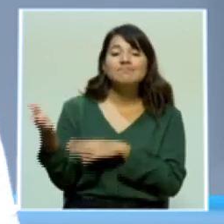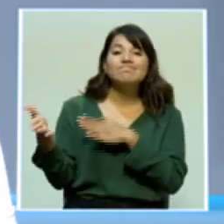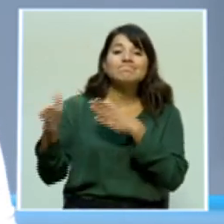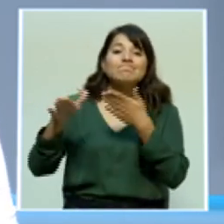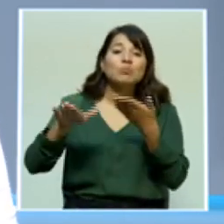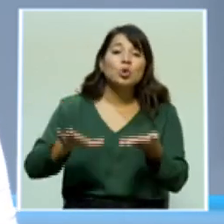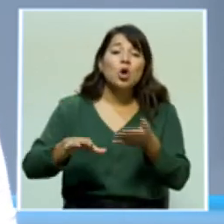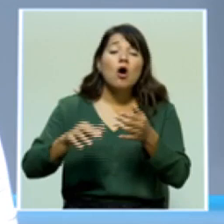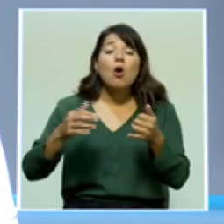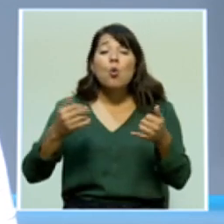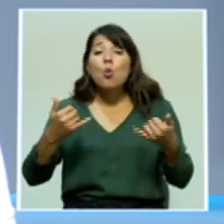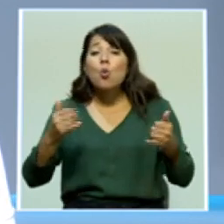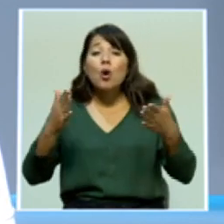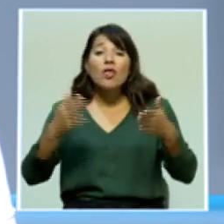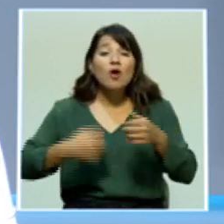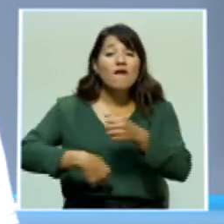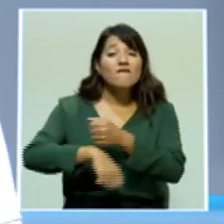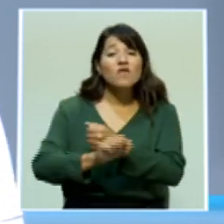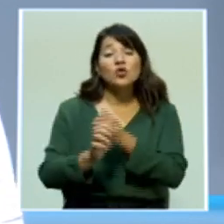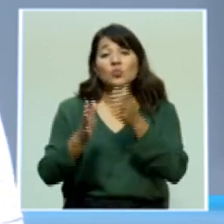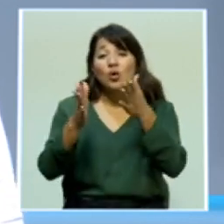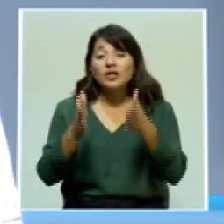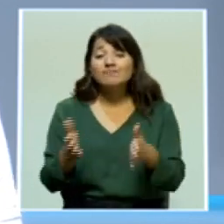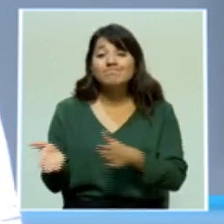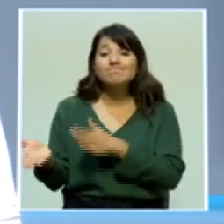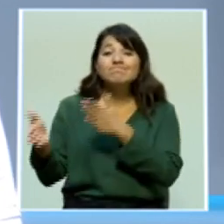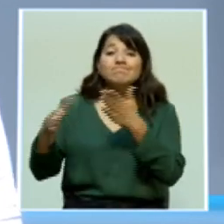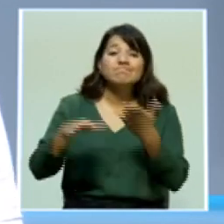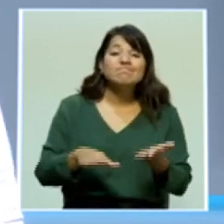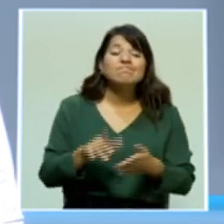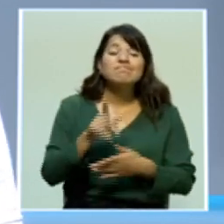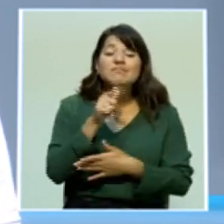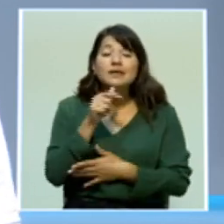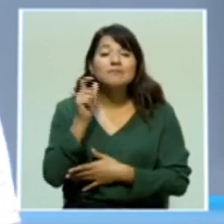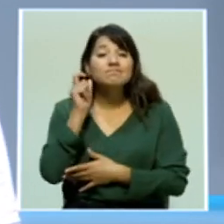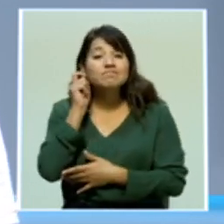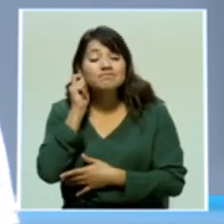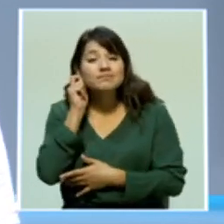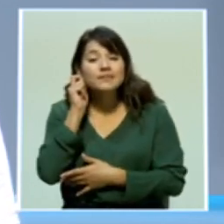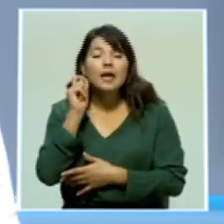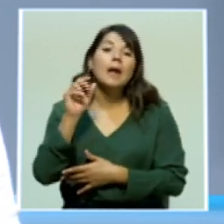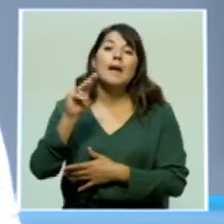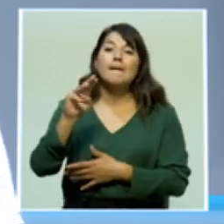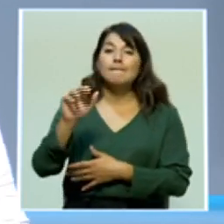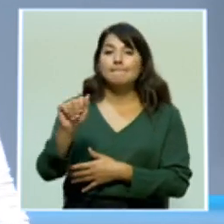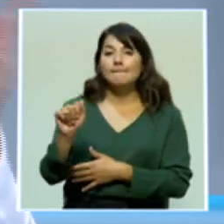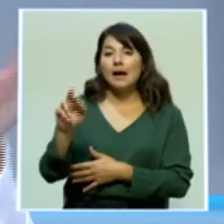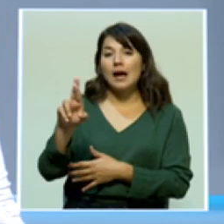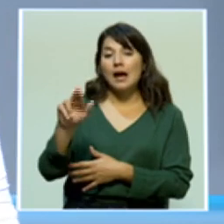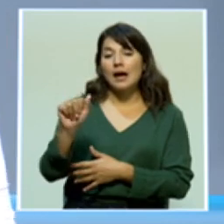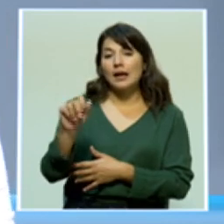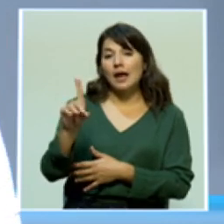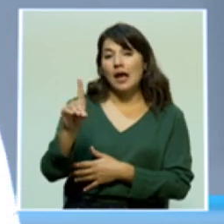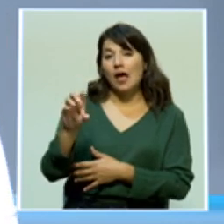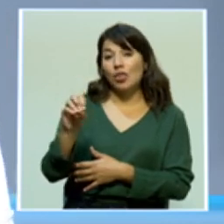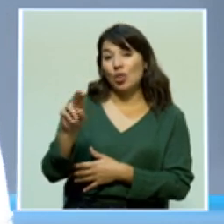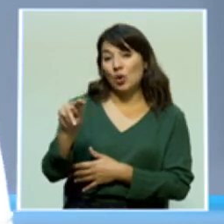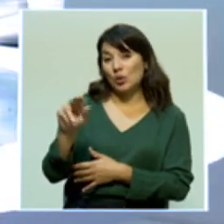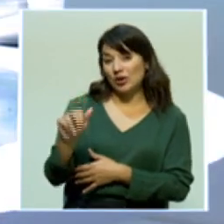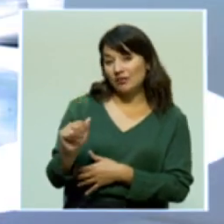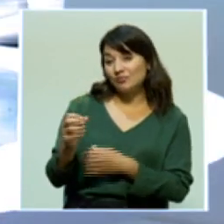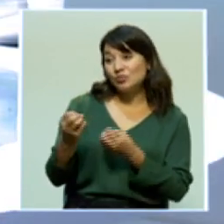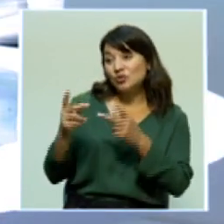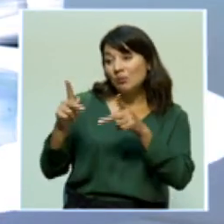Armando Maradona, de ese hombre que hizo a más de uno amar el fútbol en aquella época donde brilló.